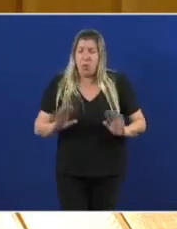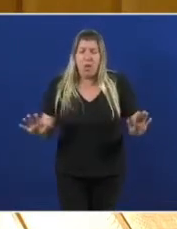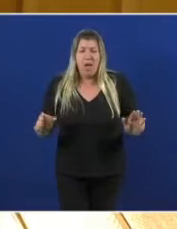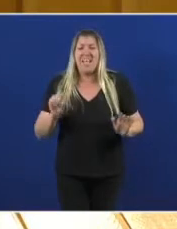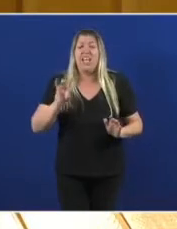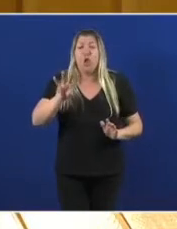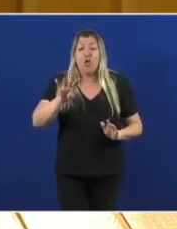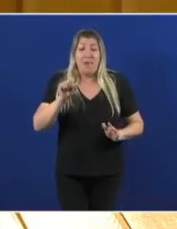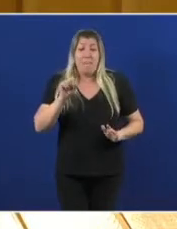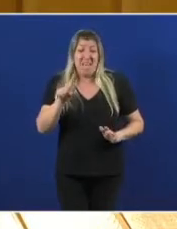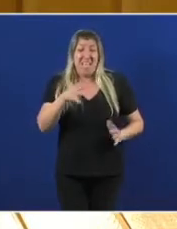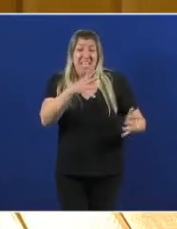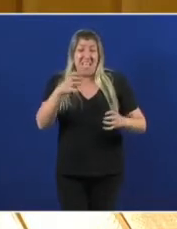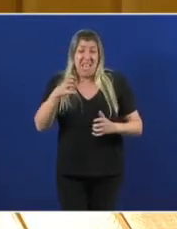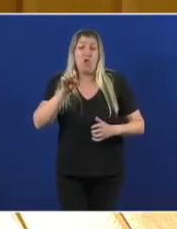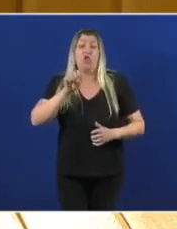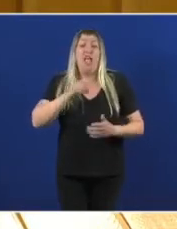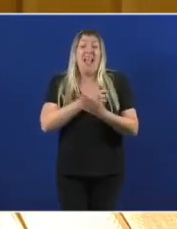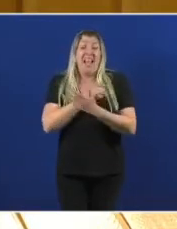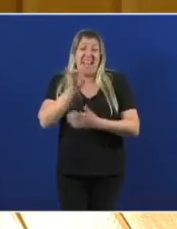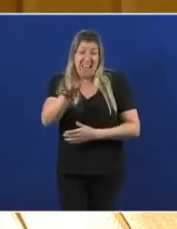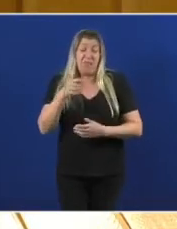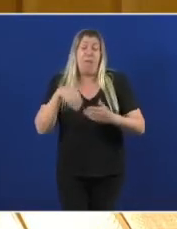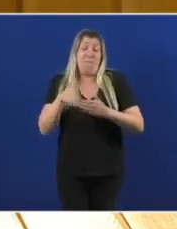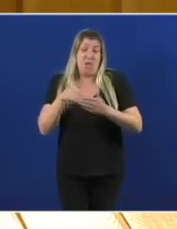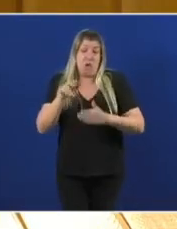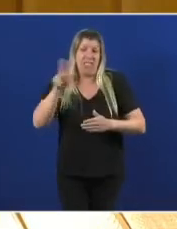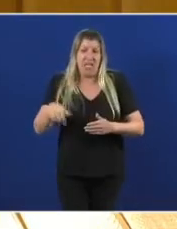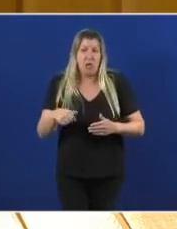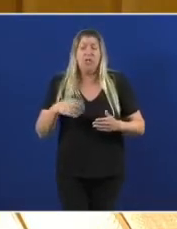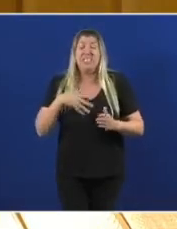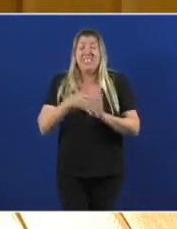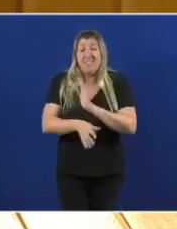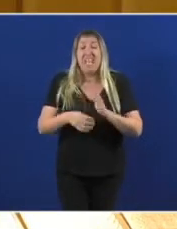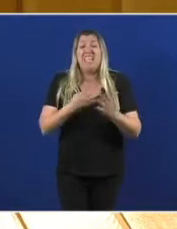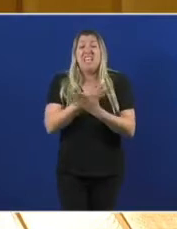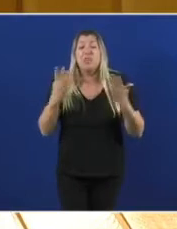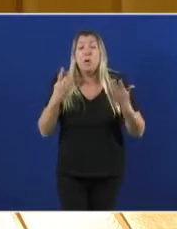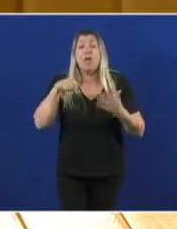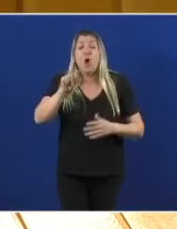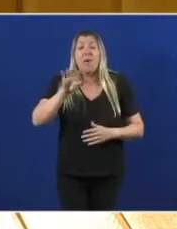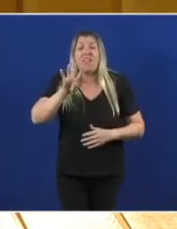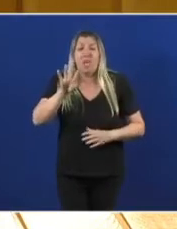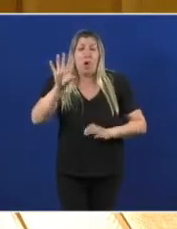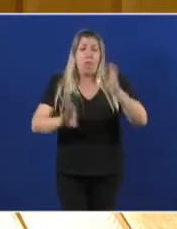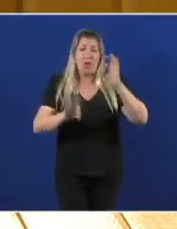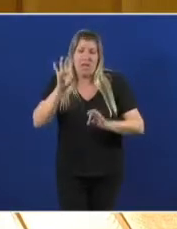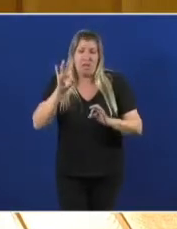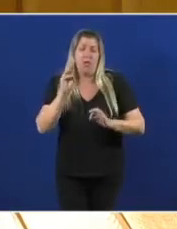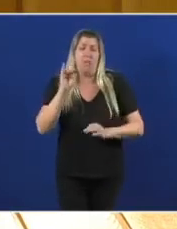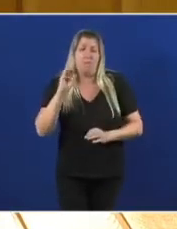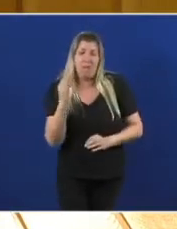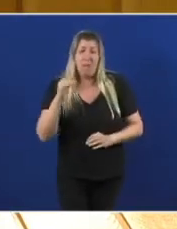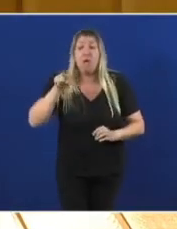.515 millóns de euros o da za 9,5% do PIB así incrementou vostede a